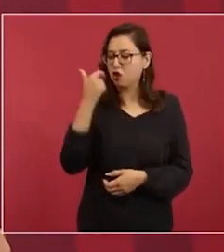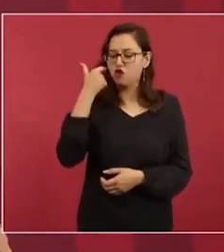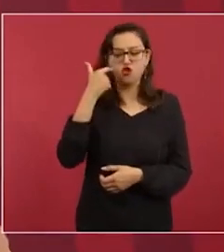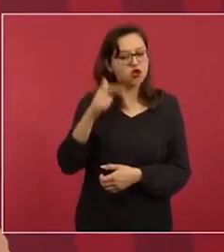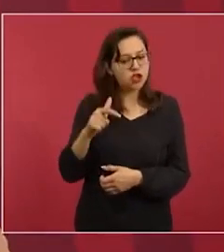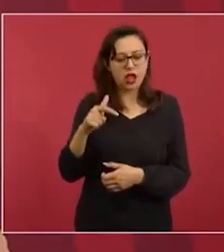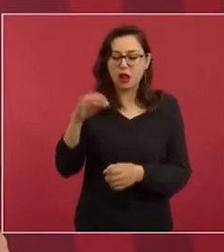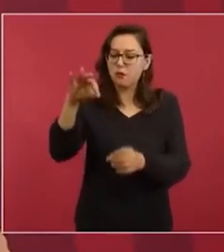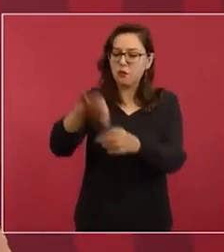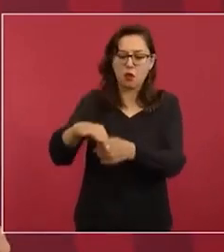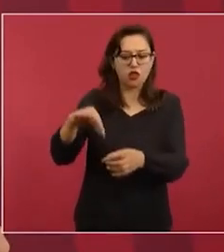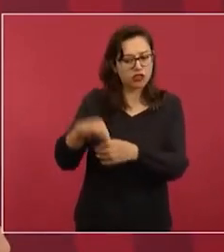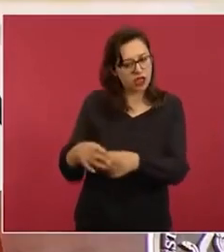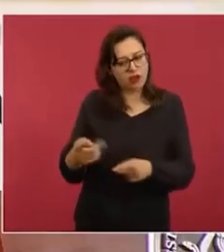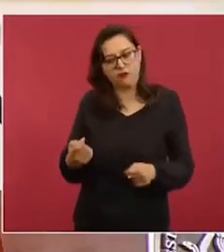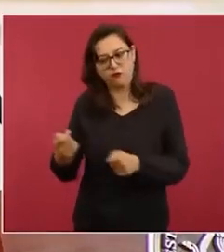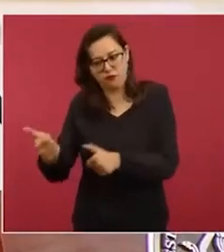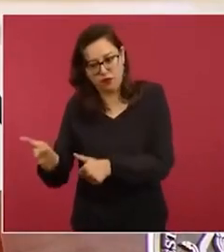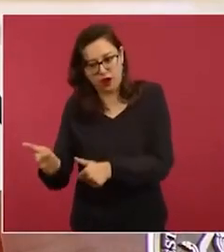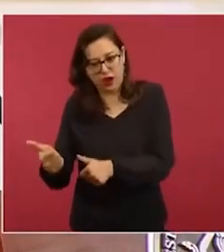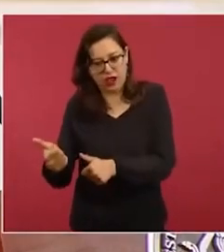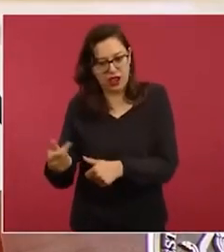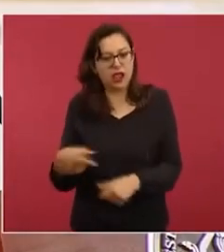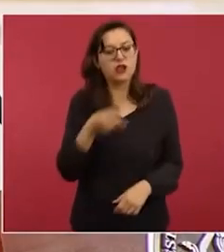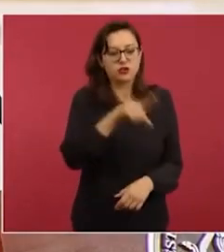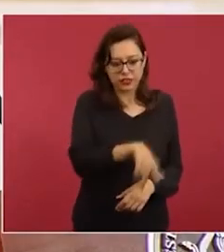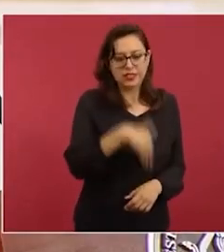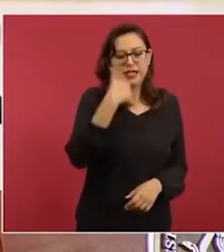Porque lo que no quieren es que yo me vaya, fíjense.